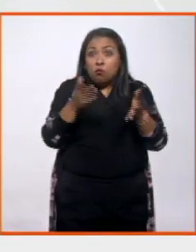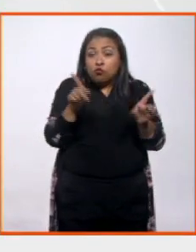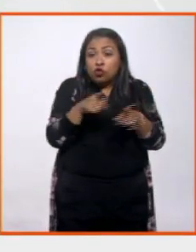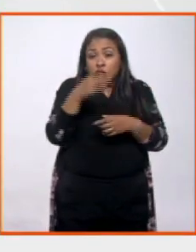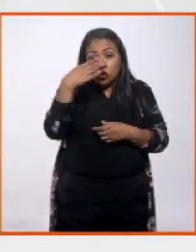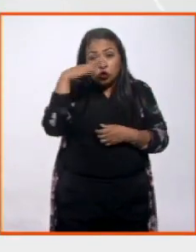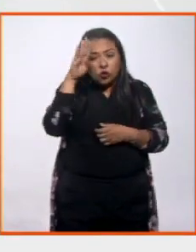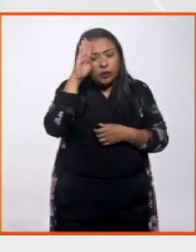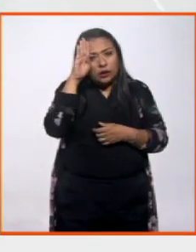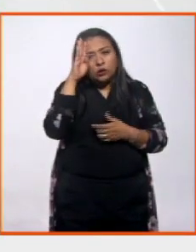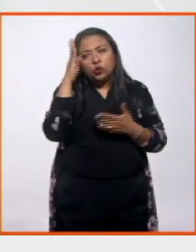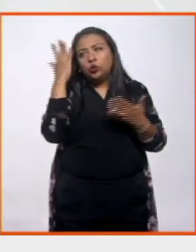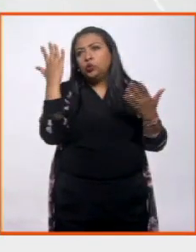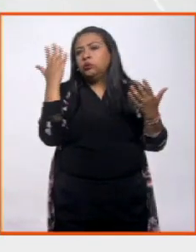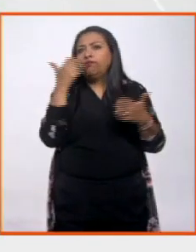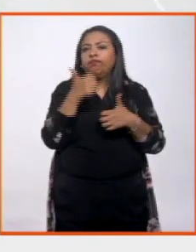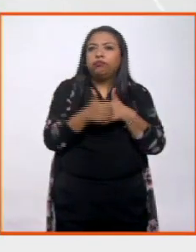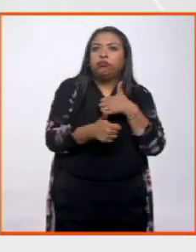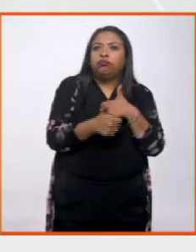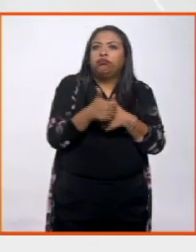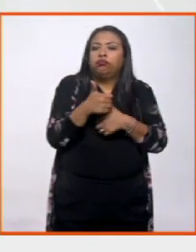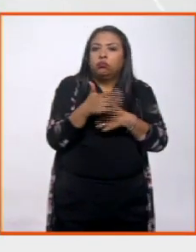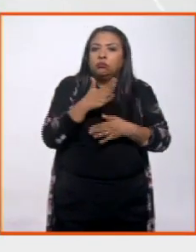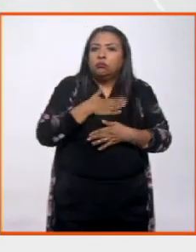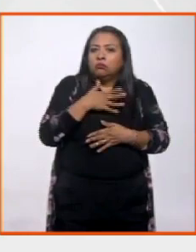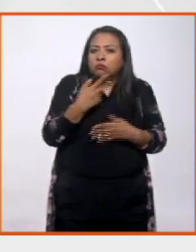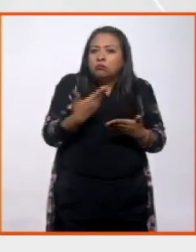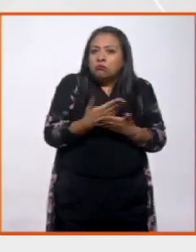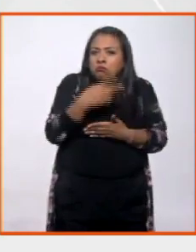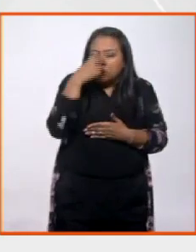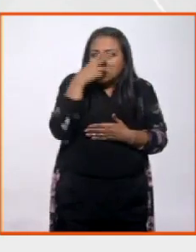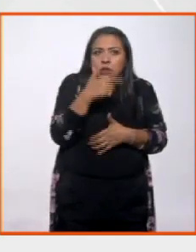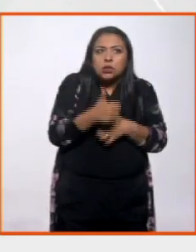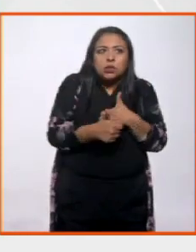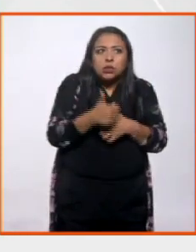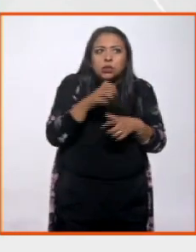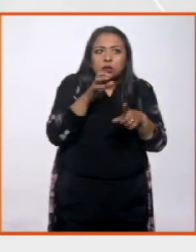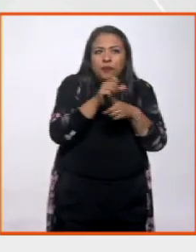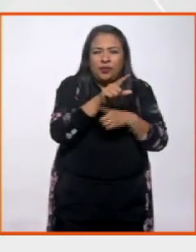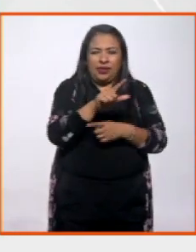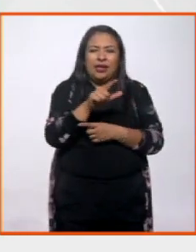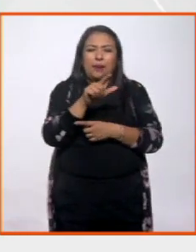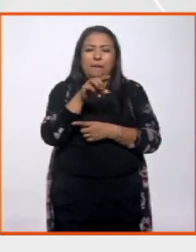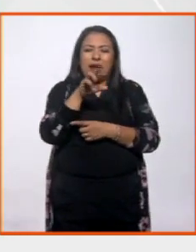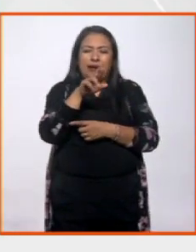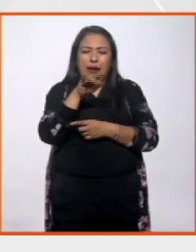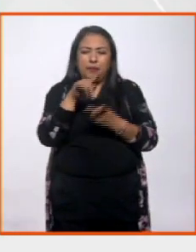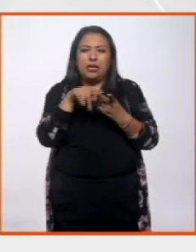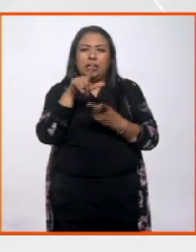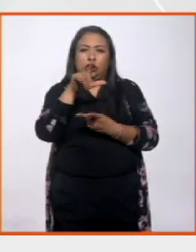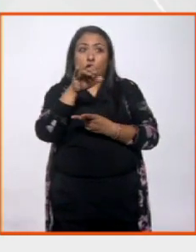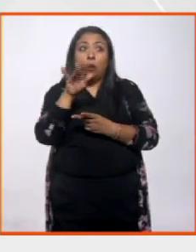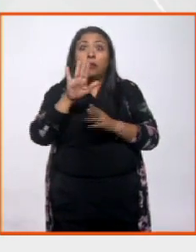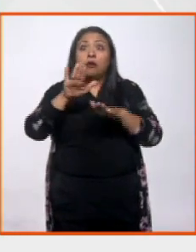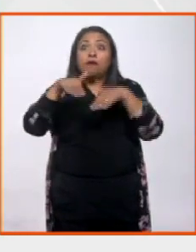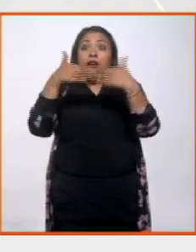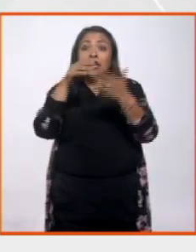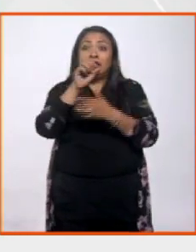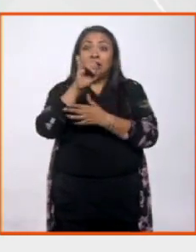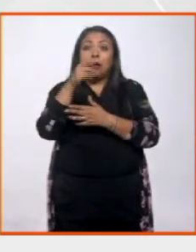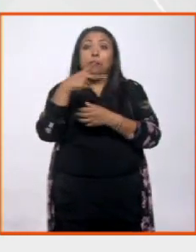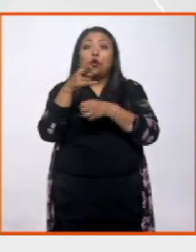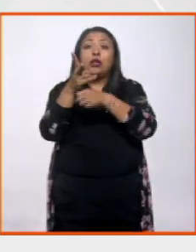cubanos le representó todo un reto a los músicos mexicanos. Un poco en este contexto es que Alina Ramírez y Mario López llegan a Singapur,